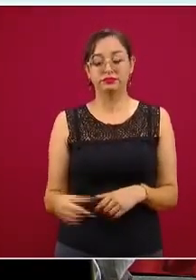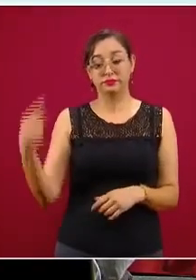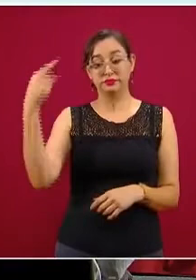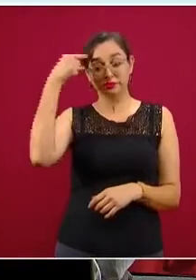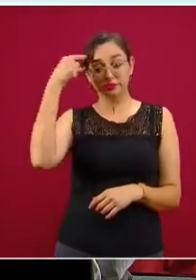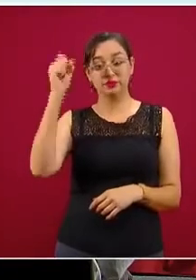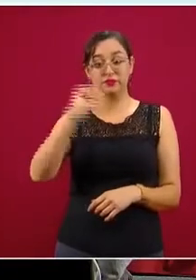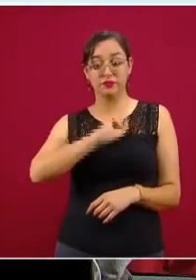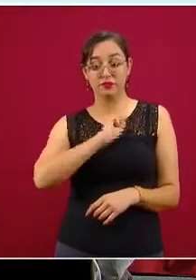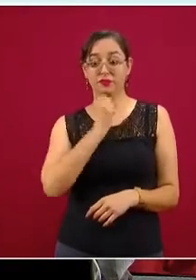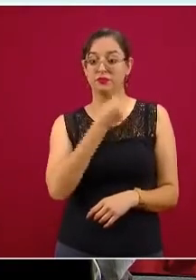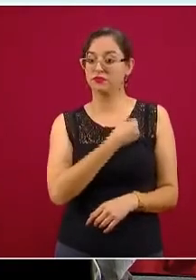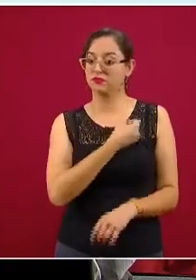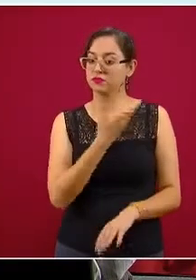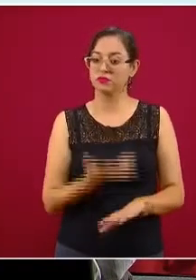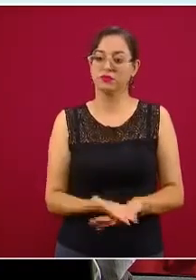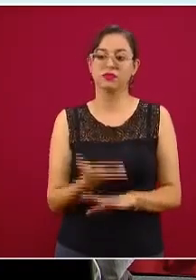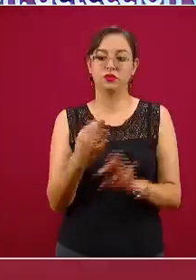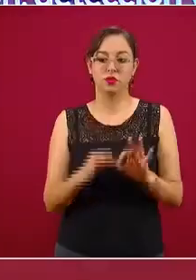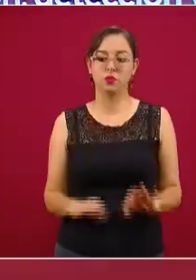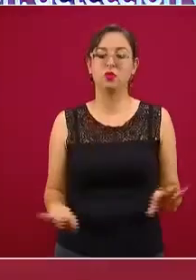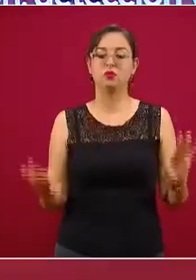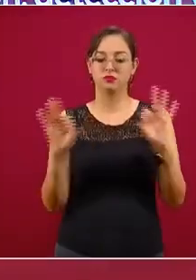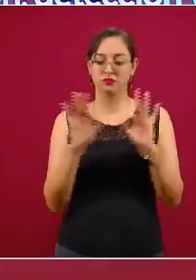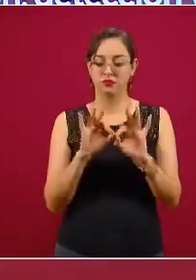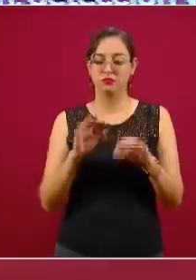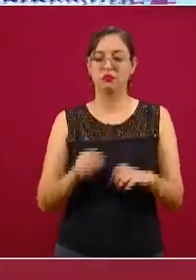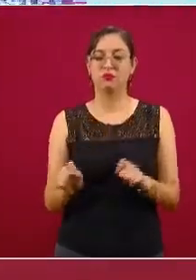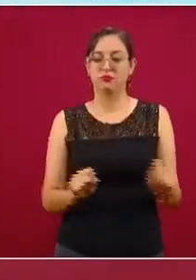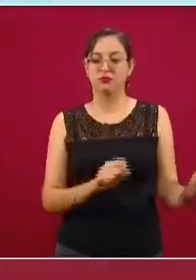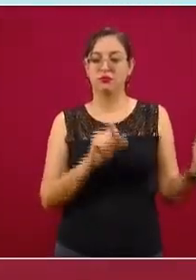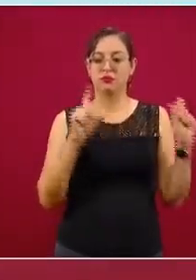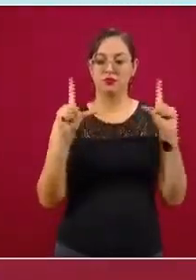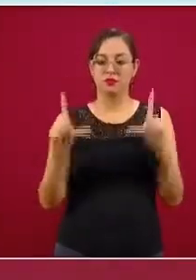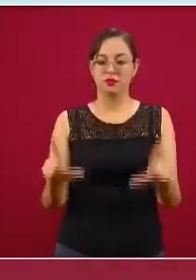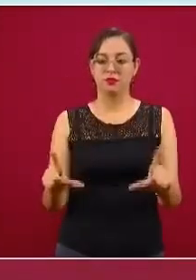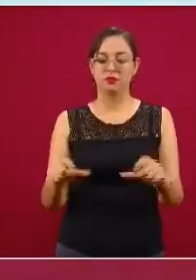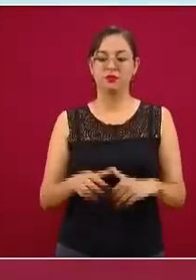ocupa un lugar ahí muy importante. La siguiente, por favor.